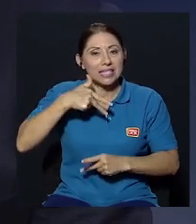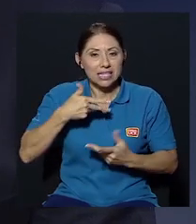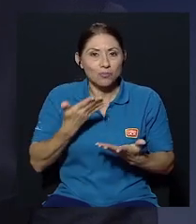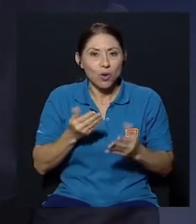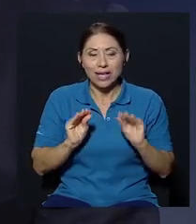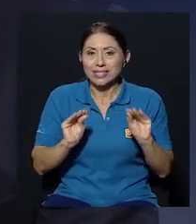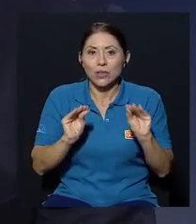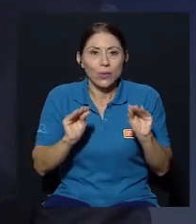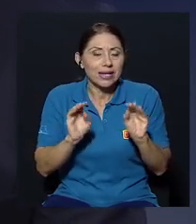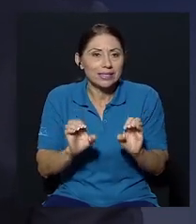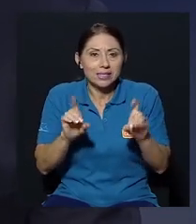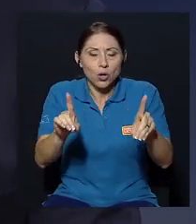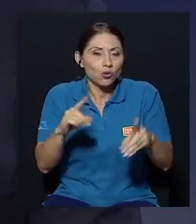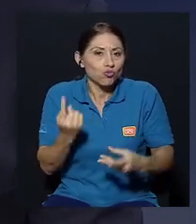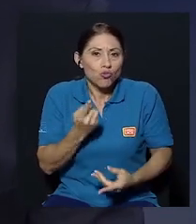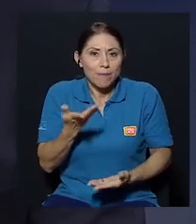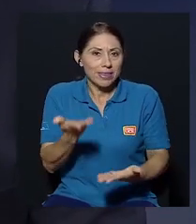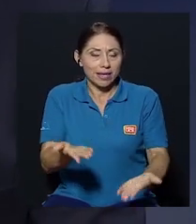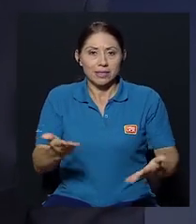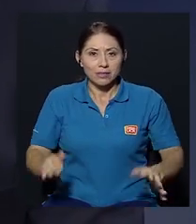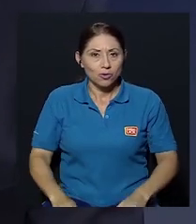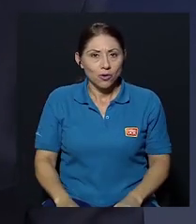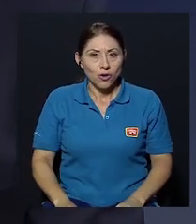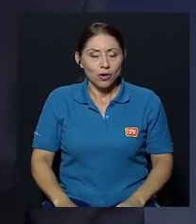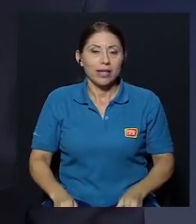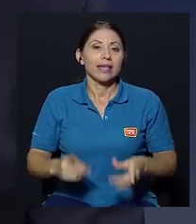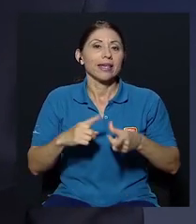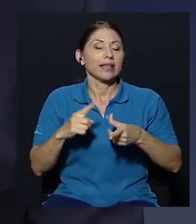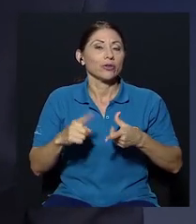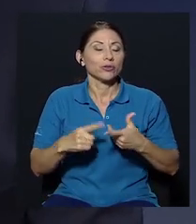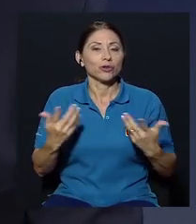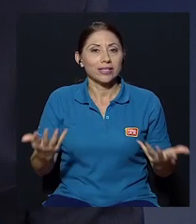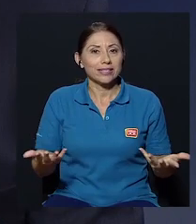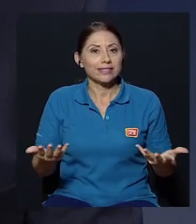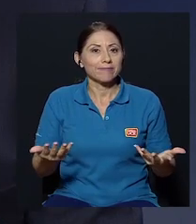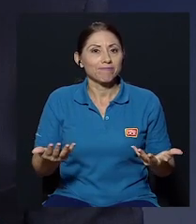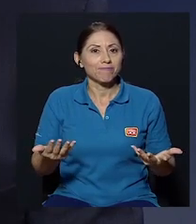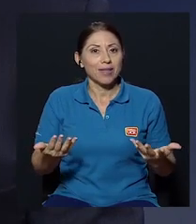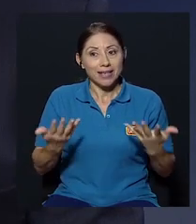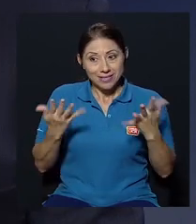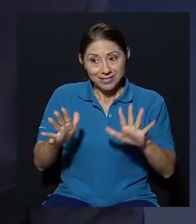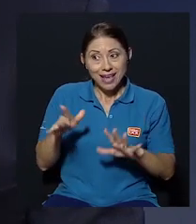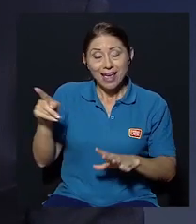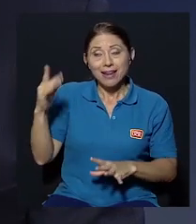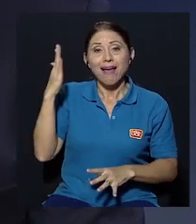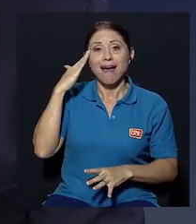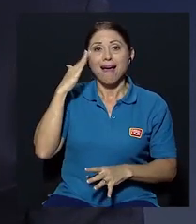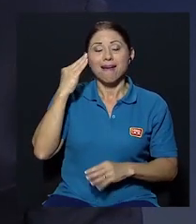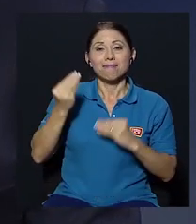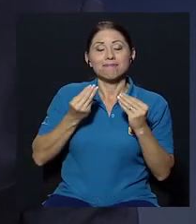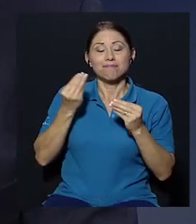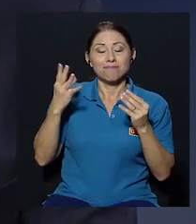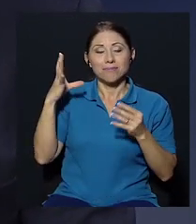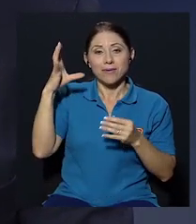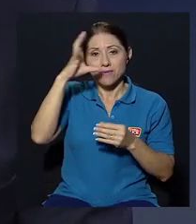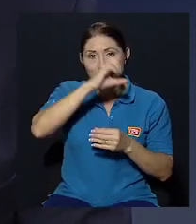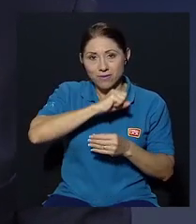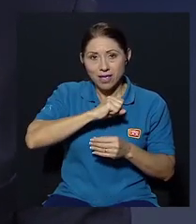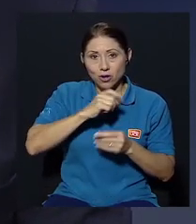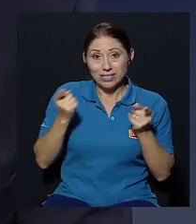educación no es más que eso y entonces informado de lo que está en la balanza